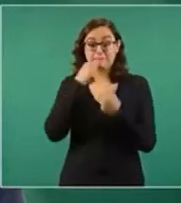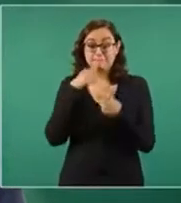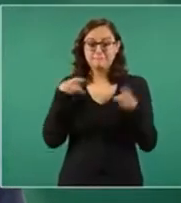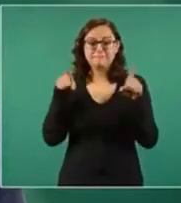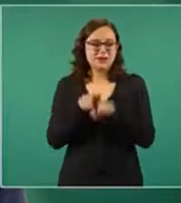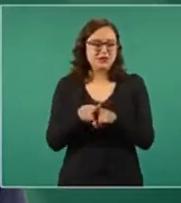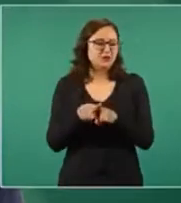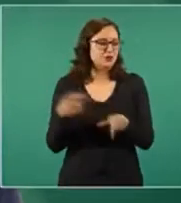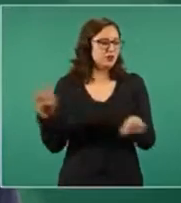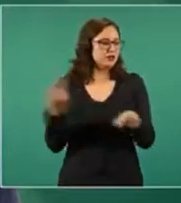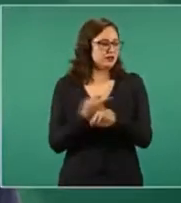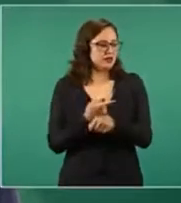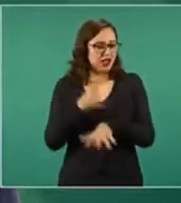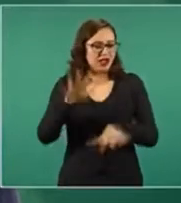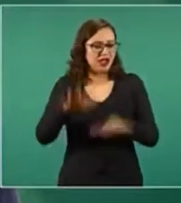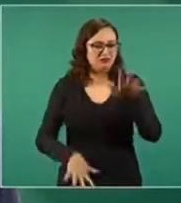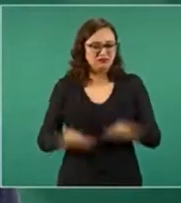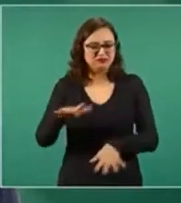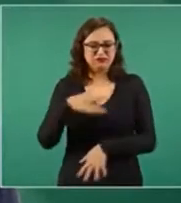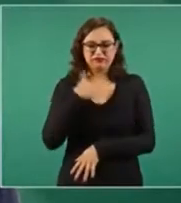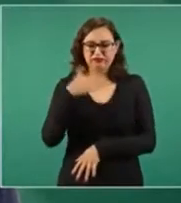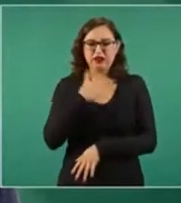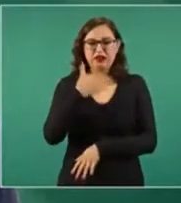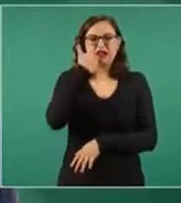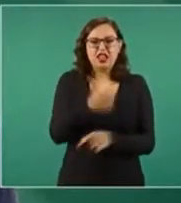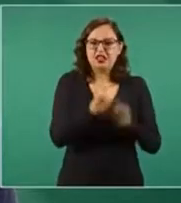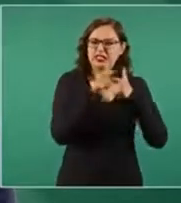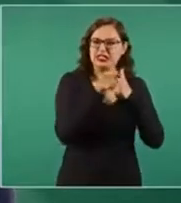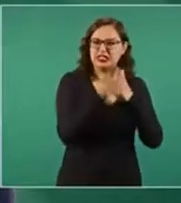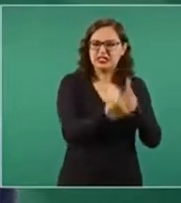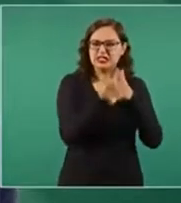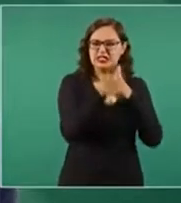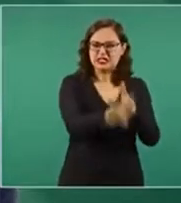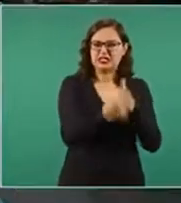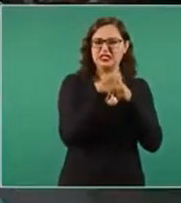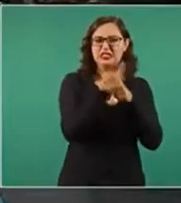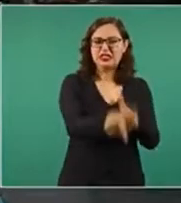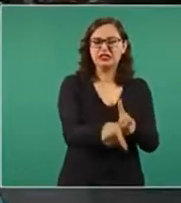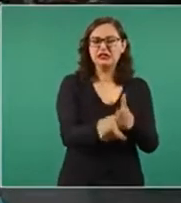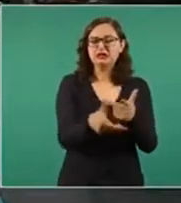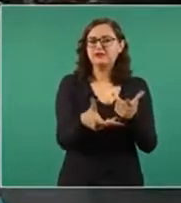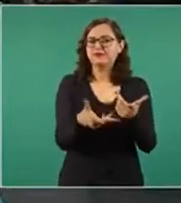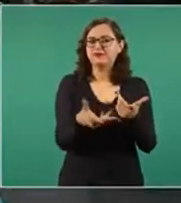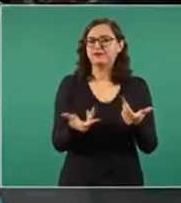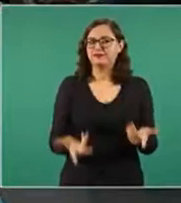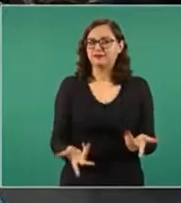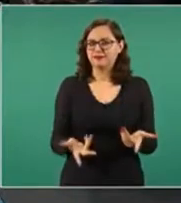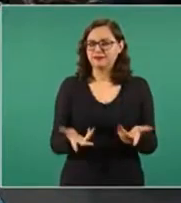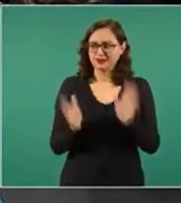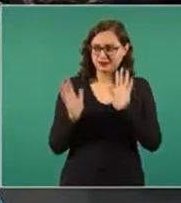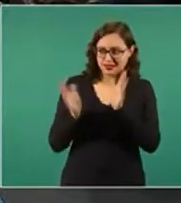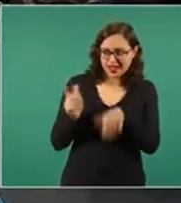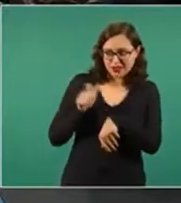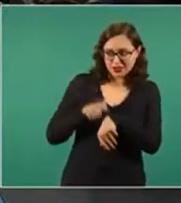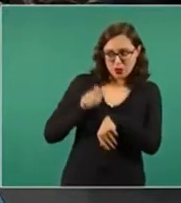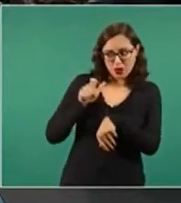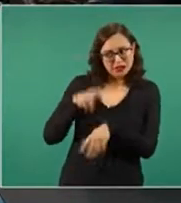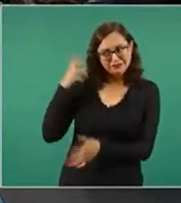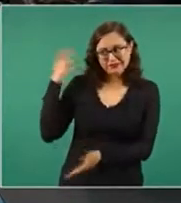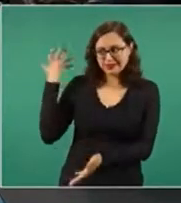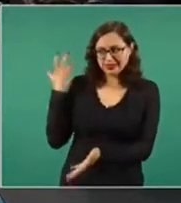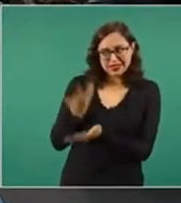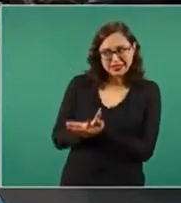retirar a tiempo, porque hay veces que